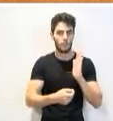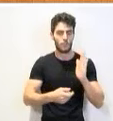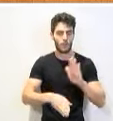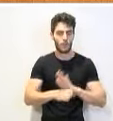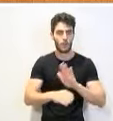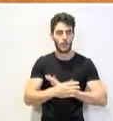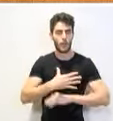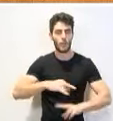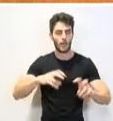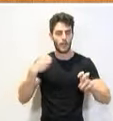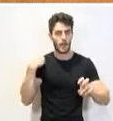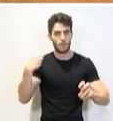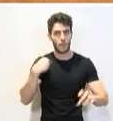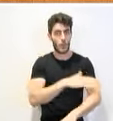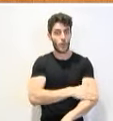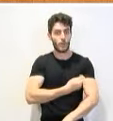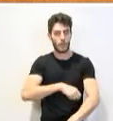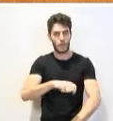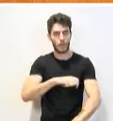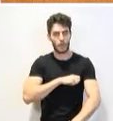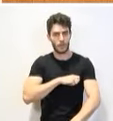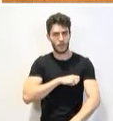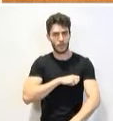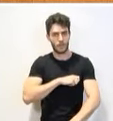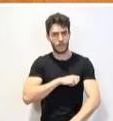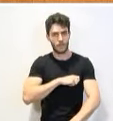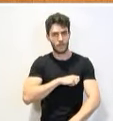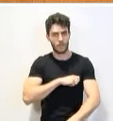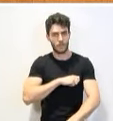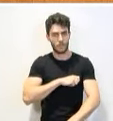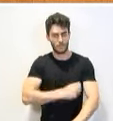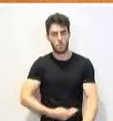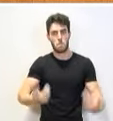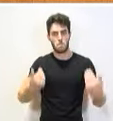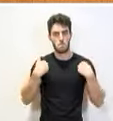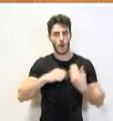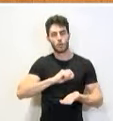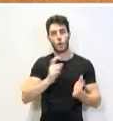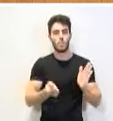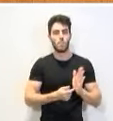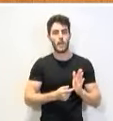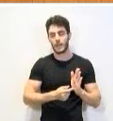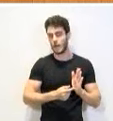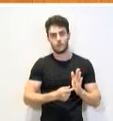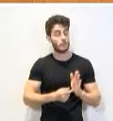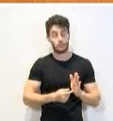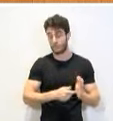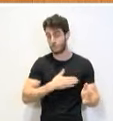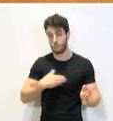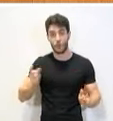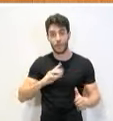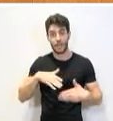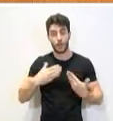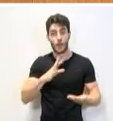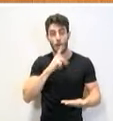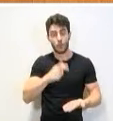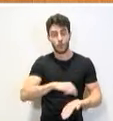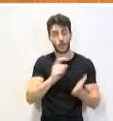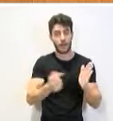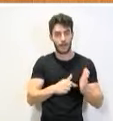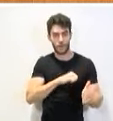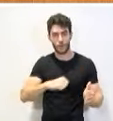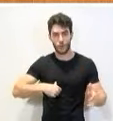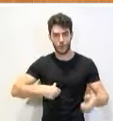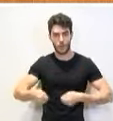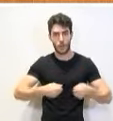materia. El Estado nunca ha pretendido ejercer la totalidad de la competencia, de manera que es la legislación autonómica la que regula